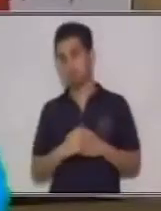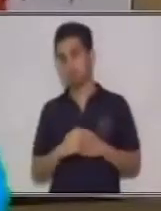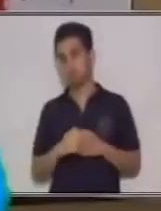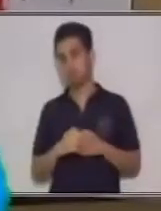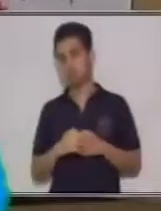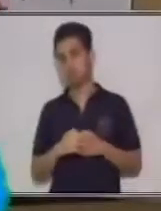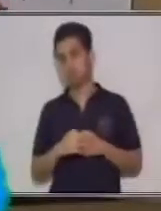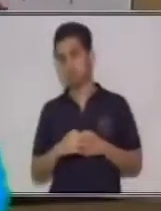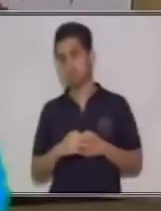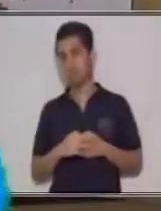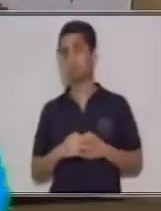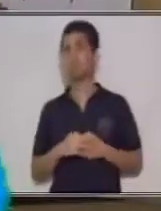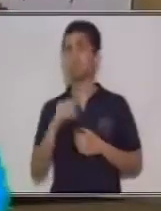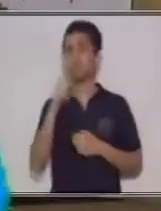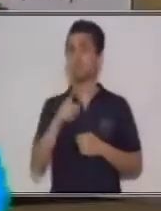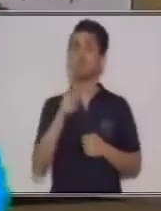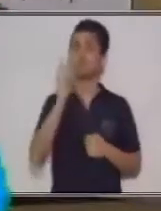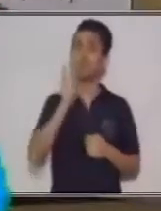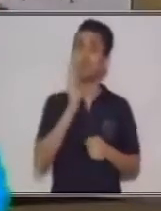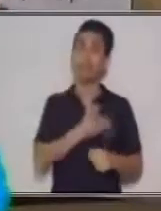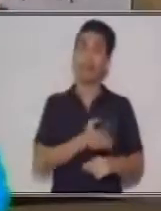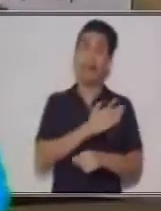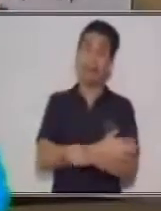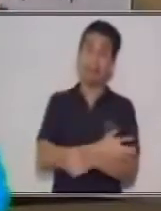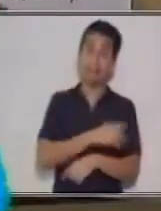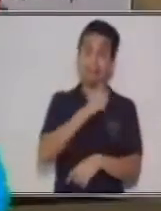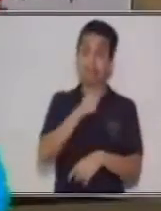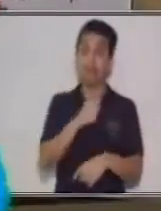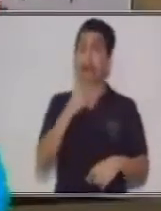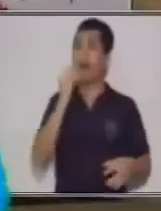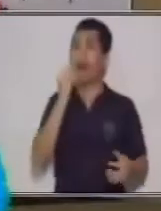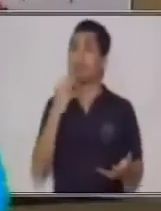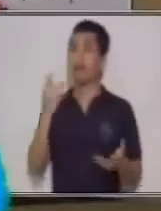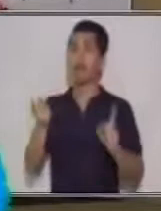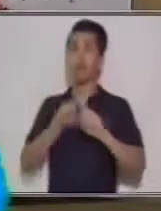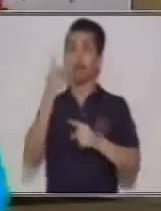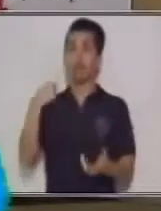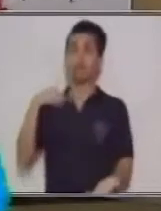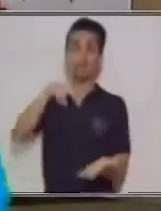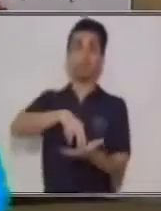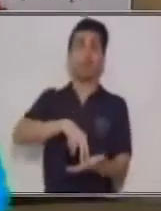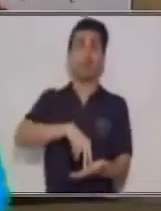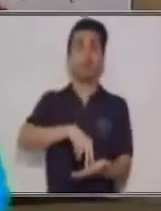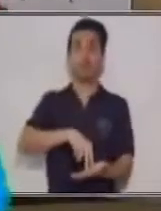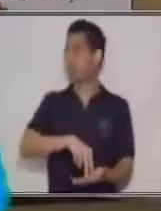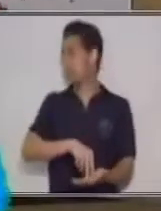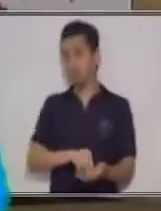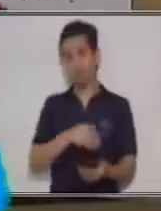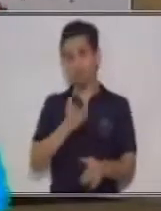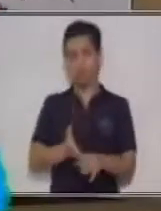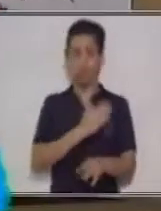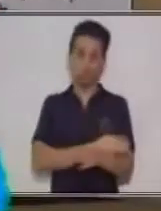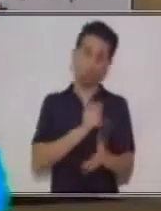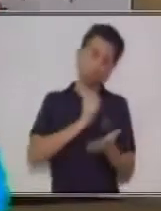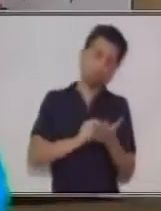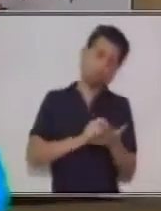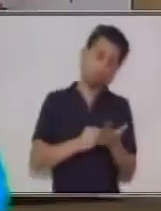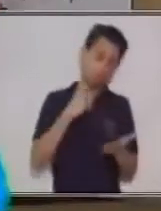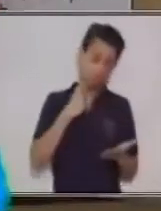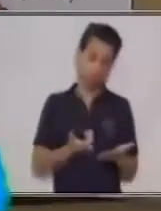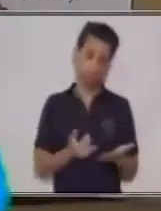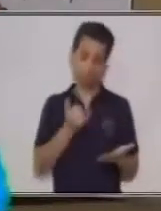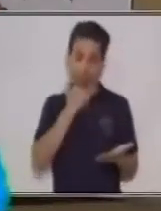antes de mencionar o antes de hablar el poder escribir. Ya que gracias a eso nosotros podemos verificar errores.